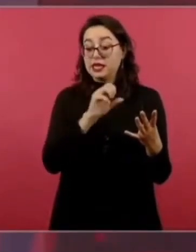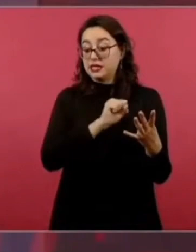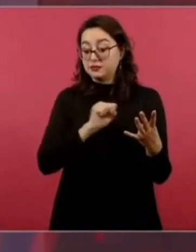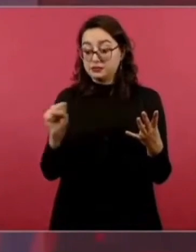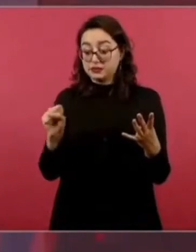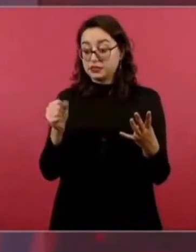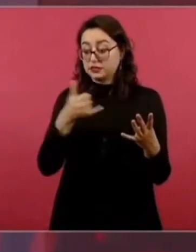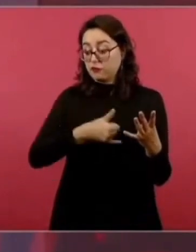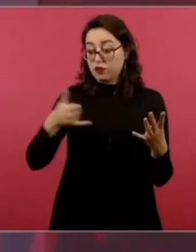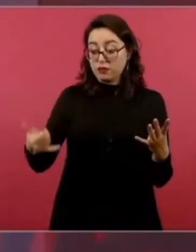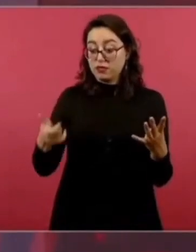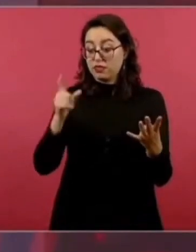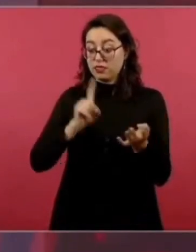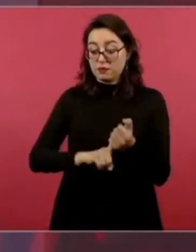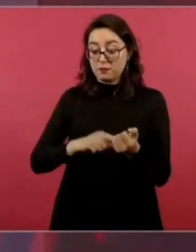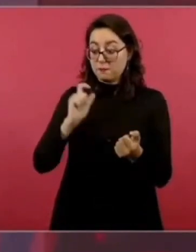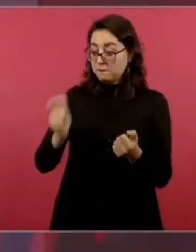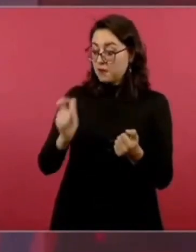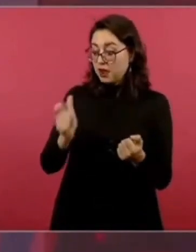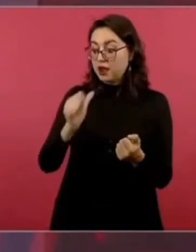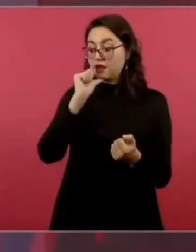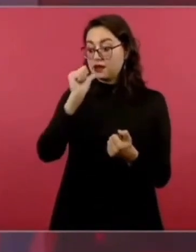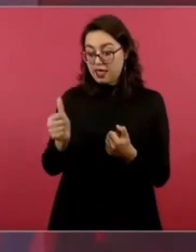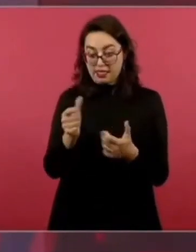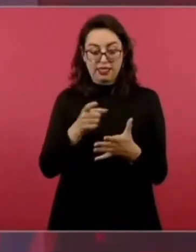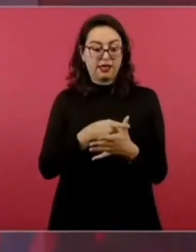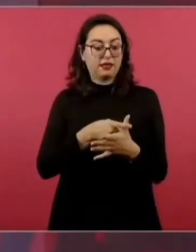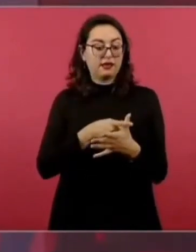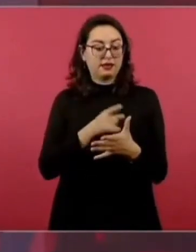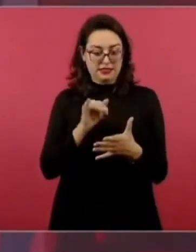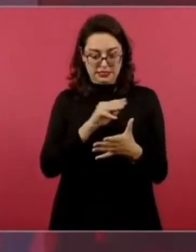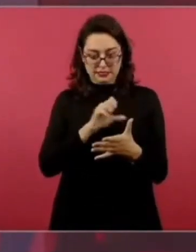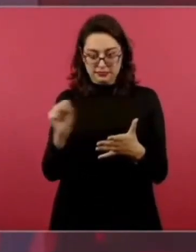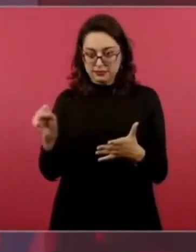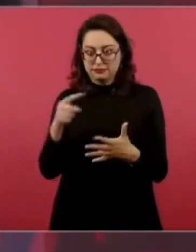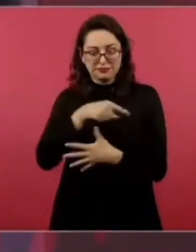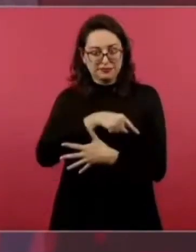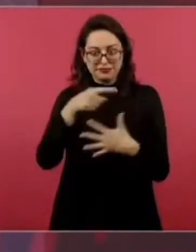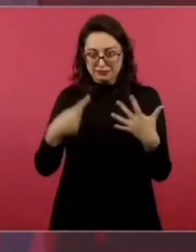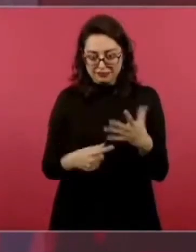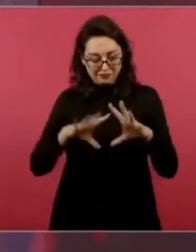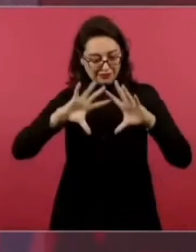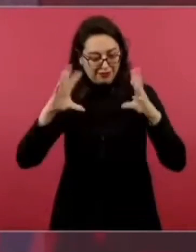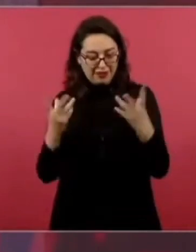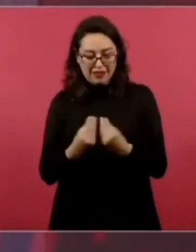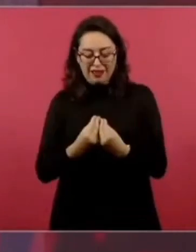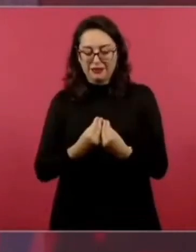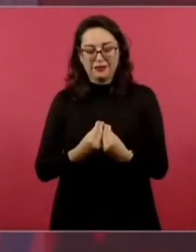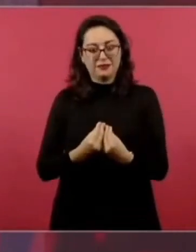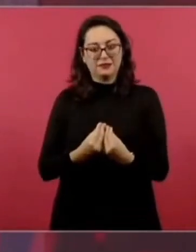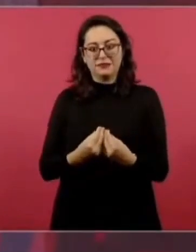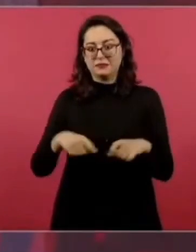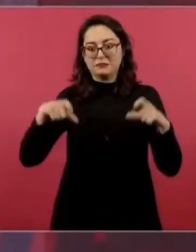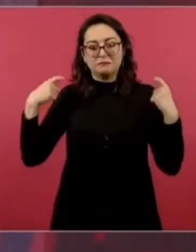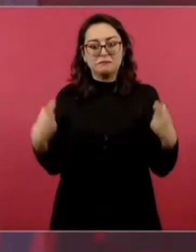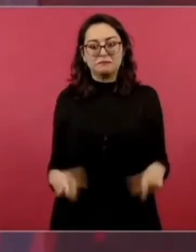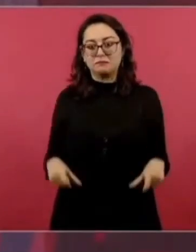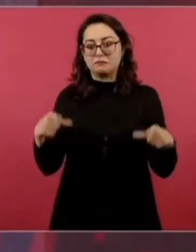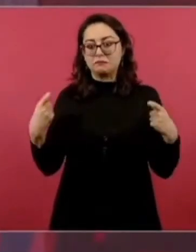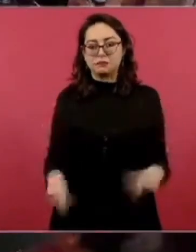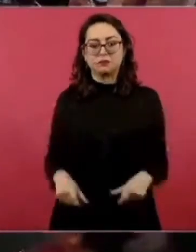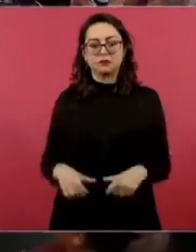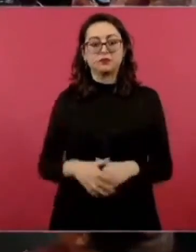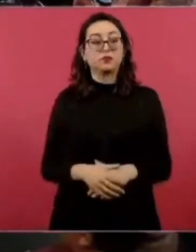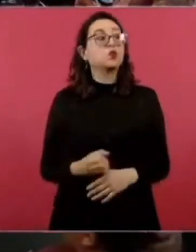Infonavit, al Seguro, es un monto. ¿Nos puede recordar el monto,